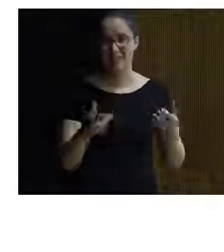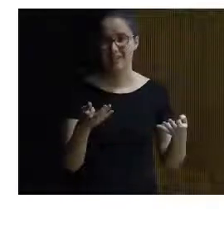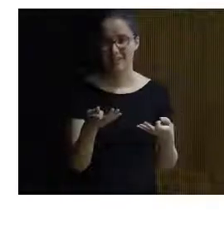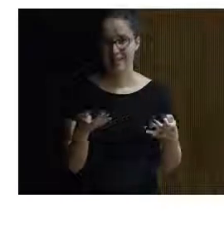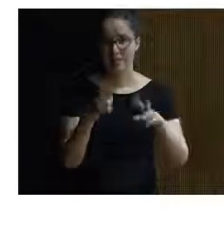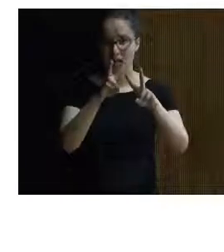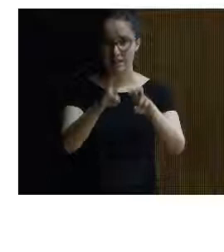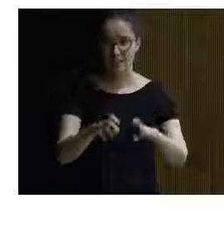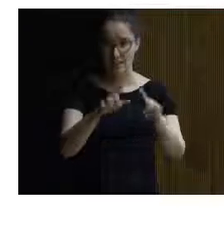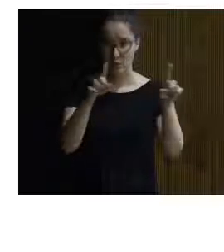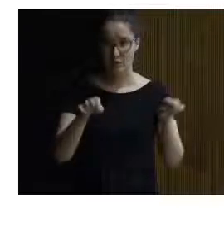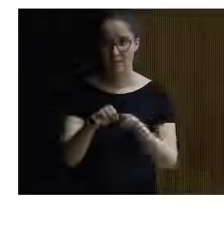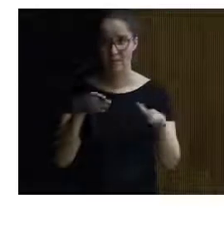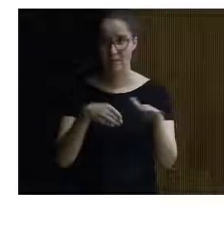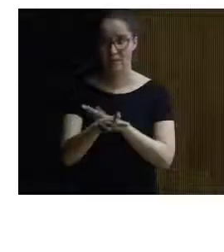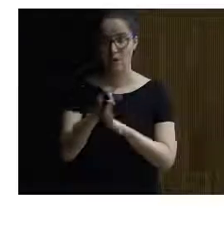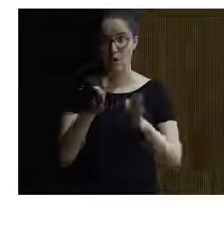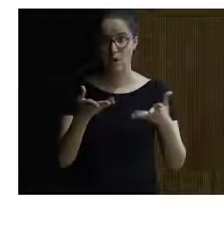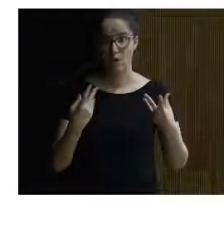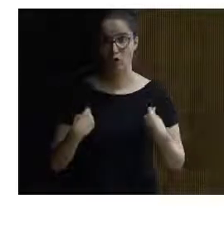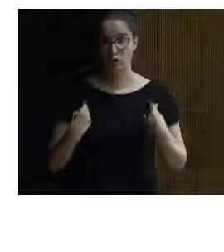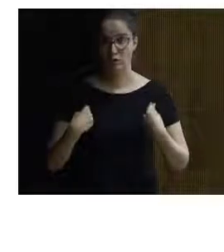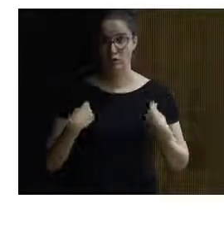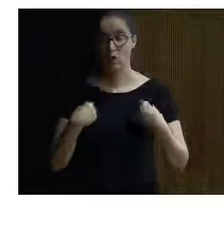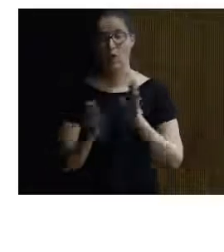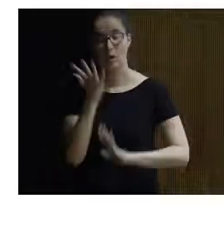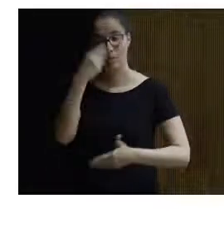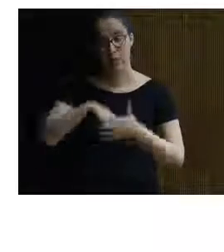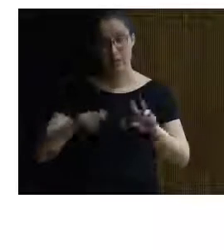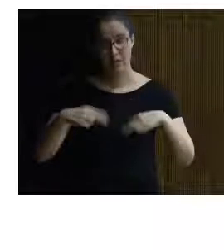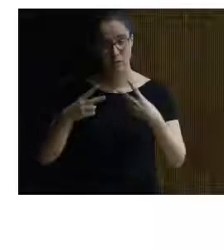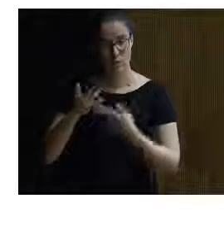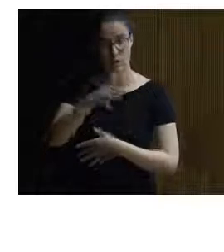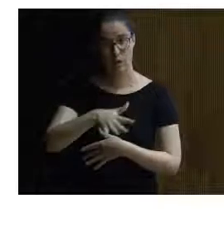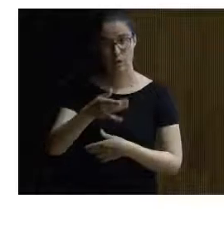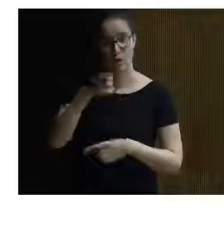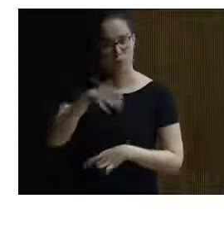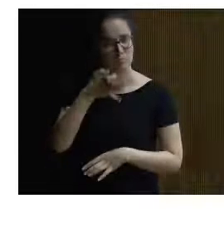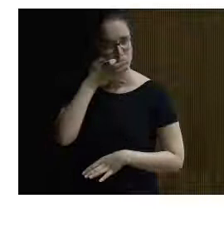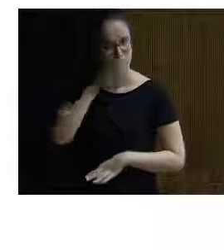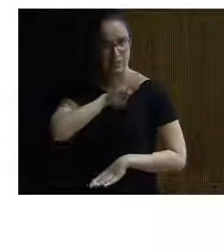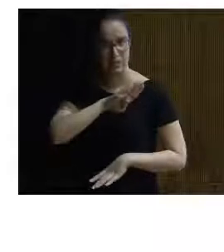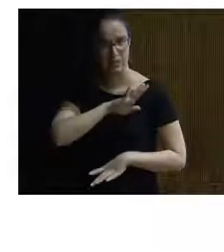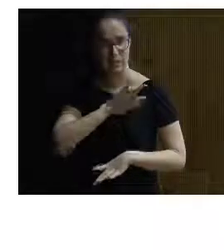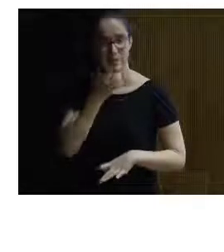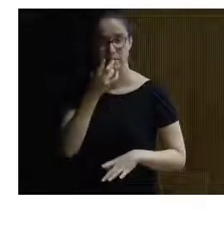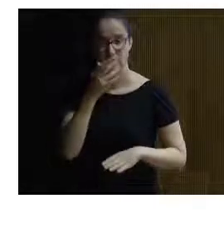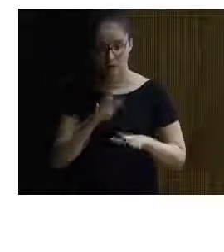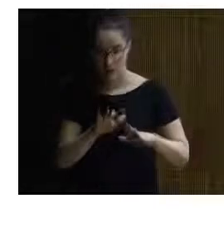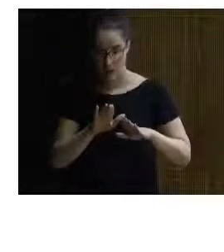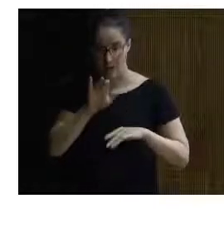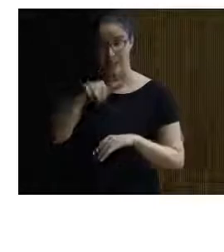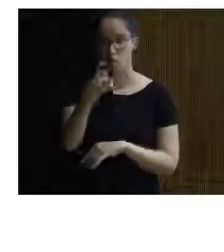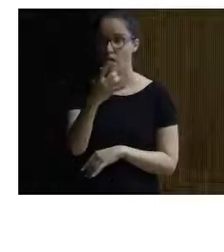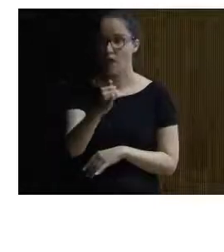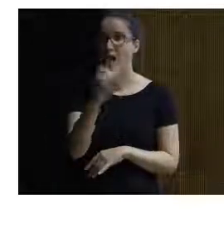un análisis de una ficha de accesibilidad de los alojamientos y restaurantes de la zona, también siendo muy realista. Si el alojamiento tiene un peldaño, tiene un peldaño.